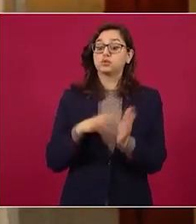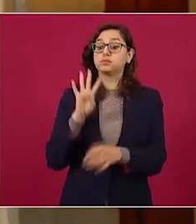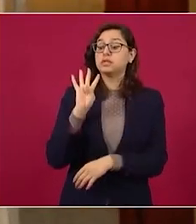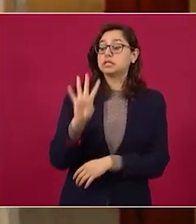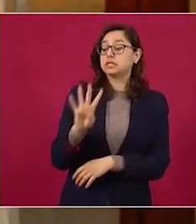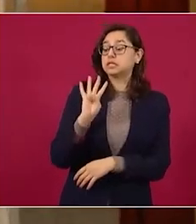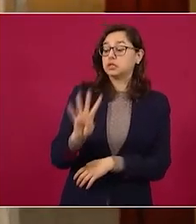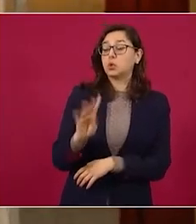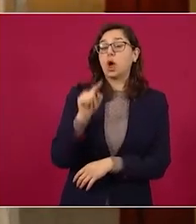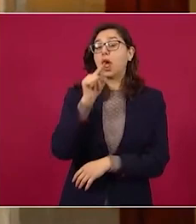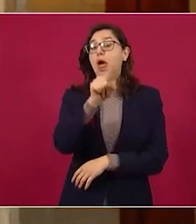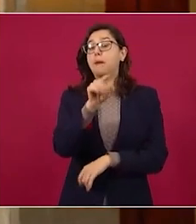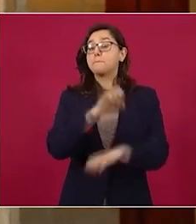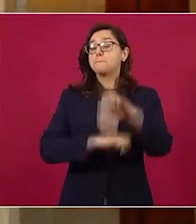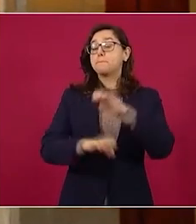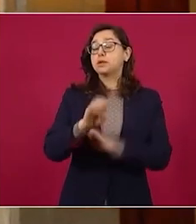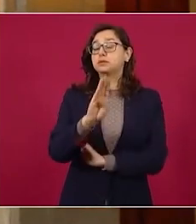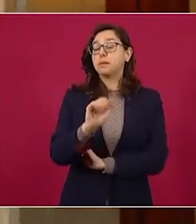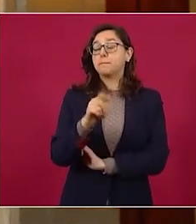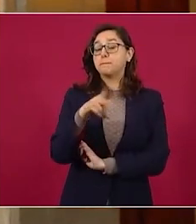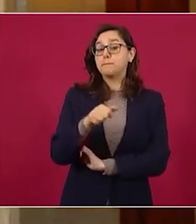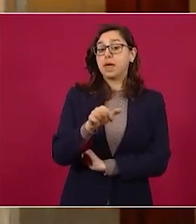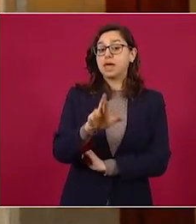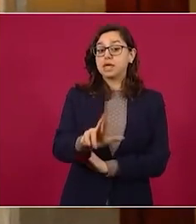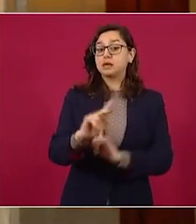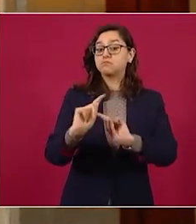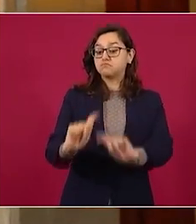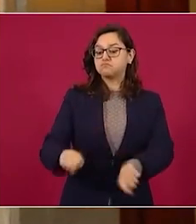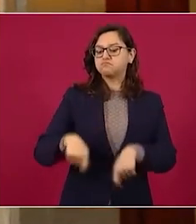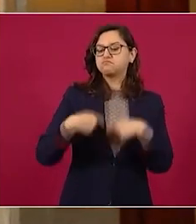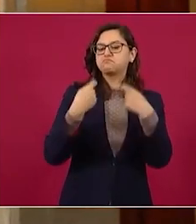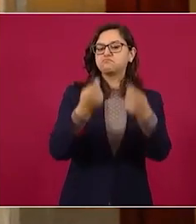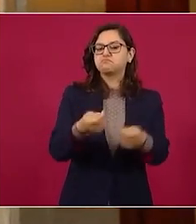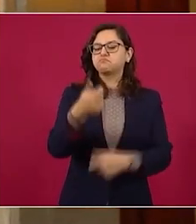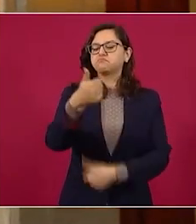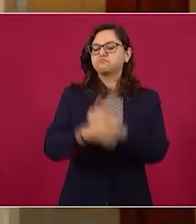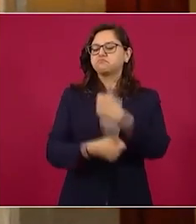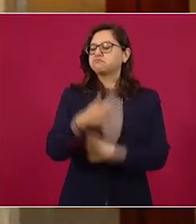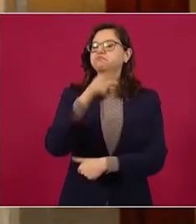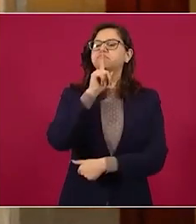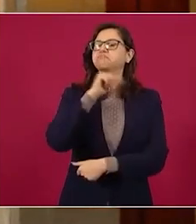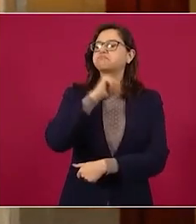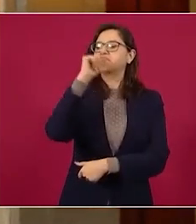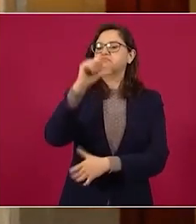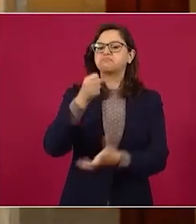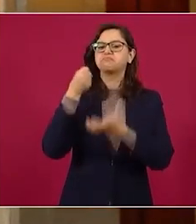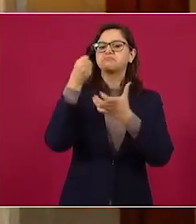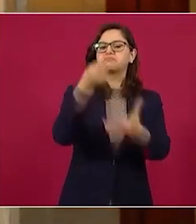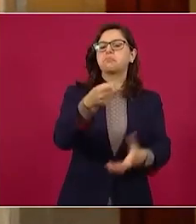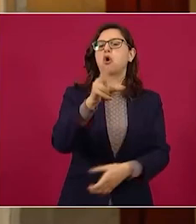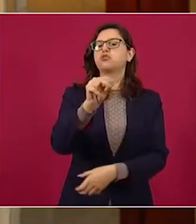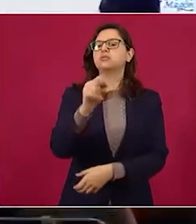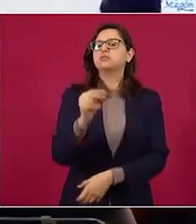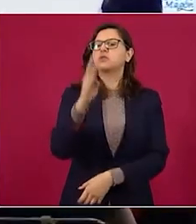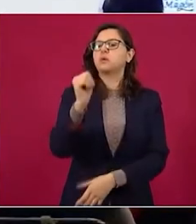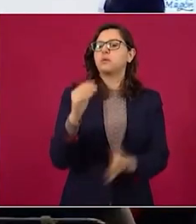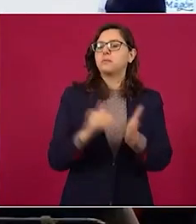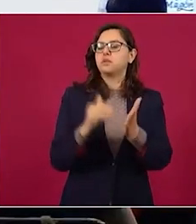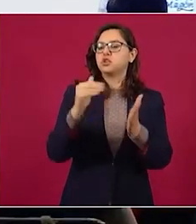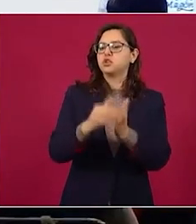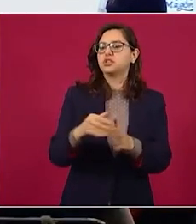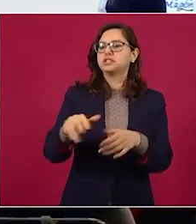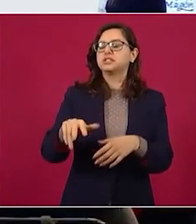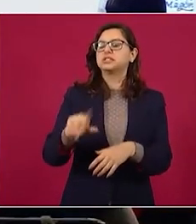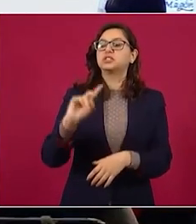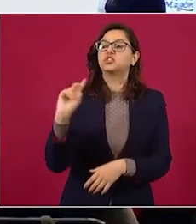otorgó a la empresa Baker una asignación directa por 89 millones de dólares lo